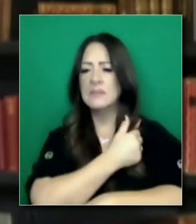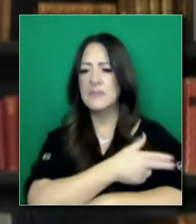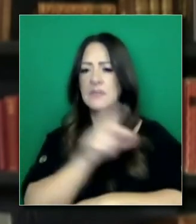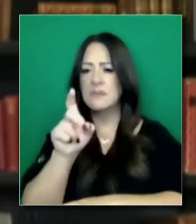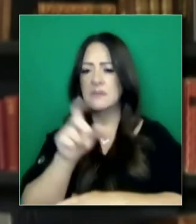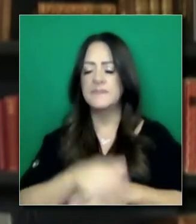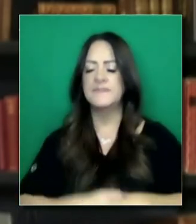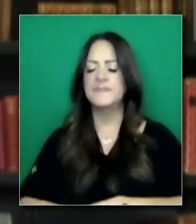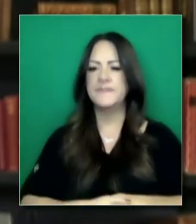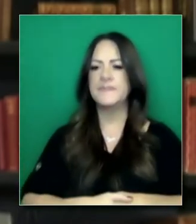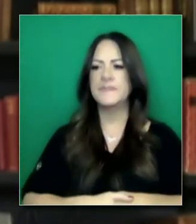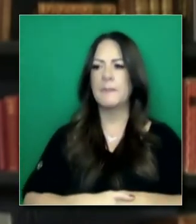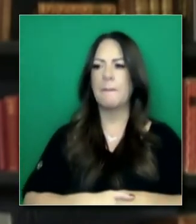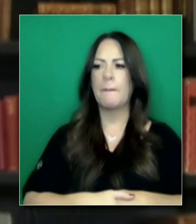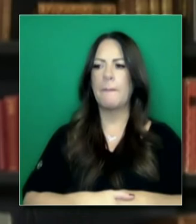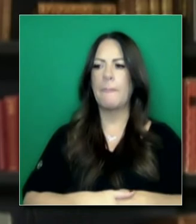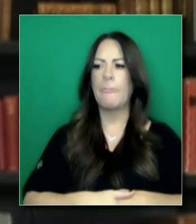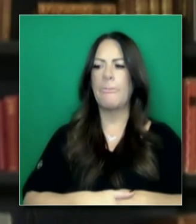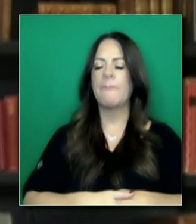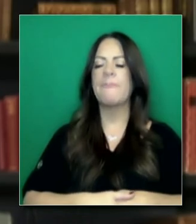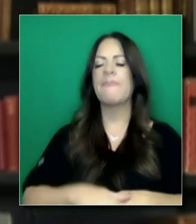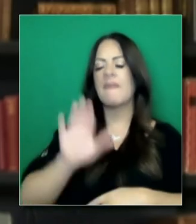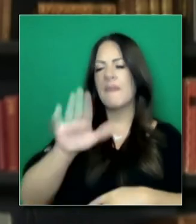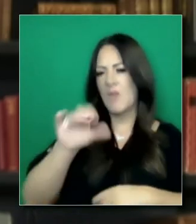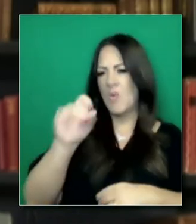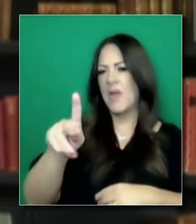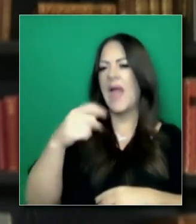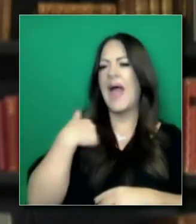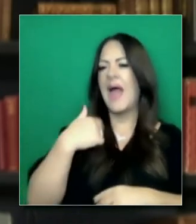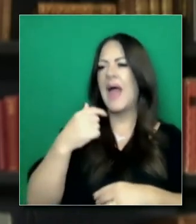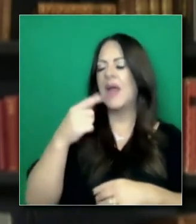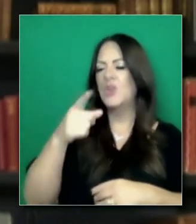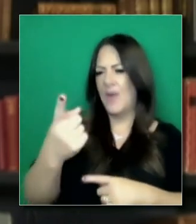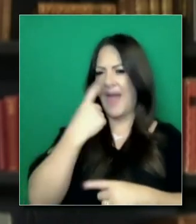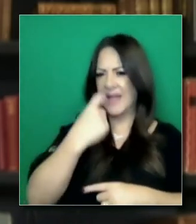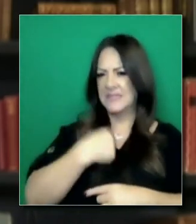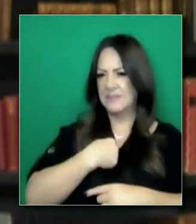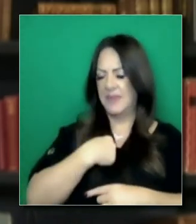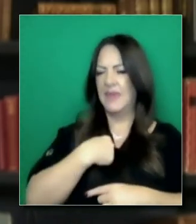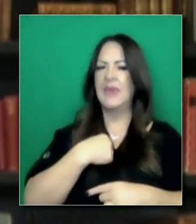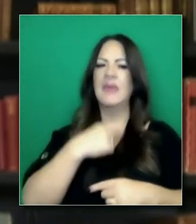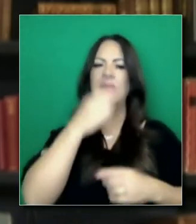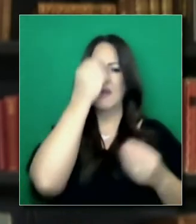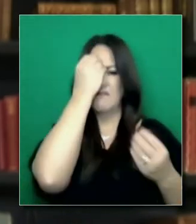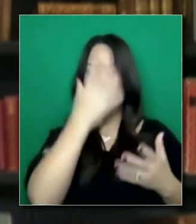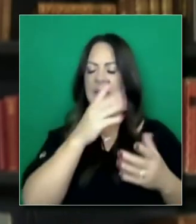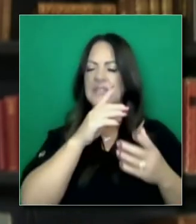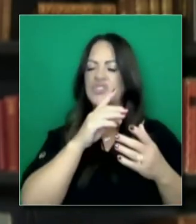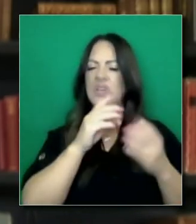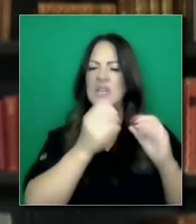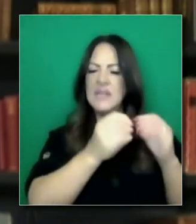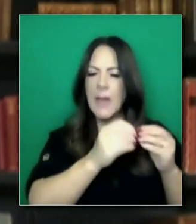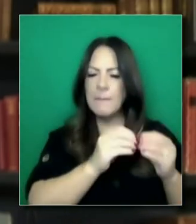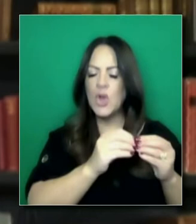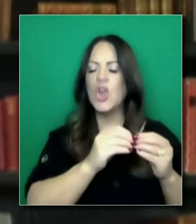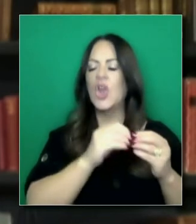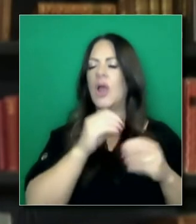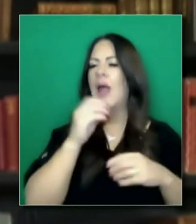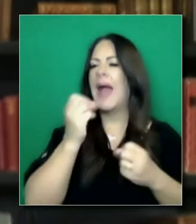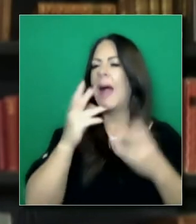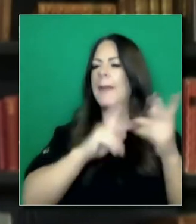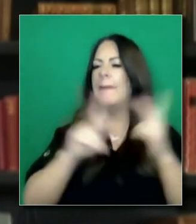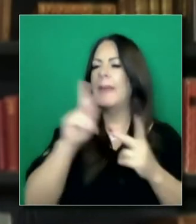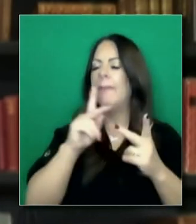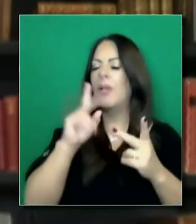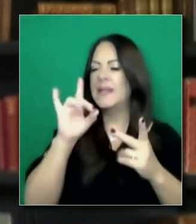Bueno, en ese frente le voy a dar la reseña, se lo prometo. Mi equipo está ya trabajando en darle esta